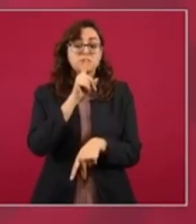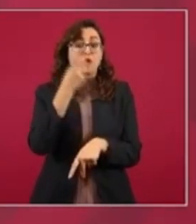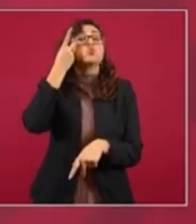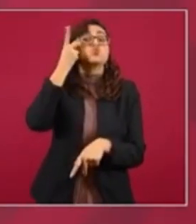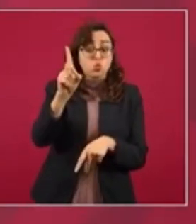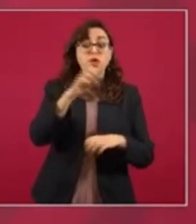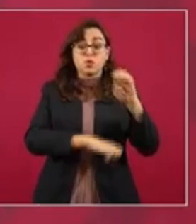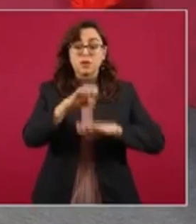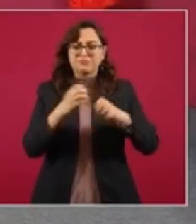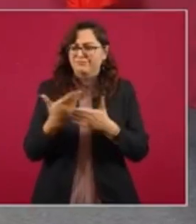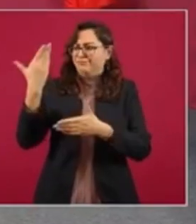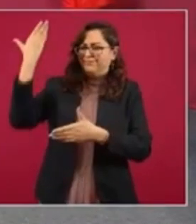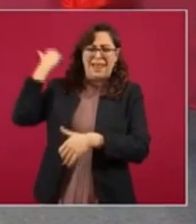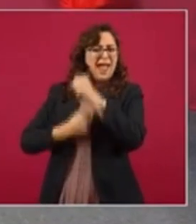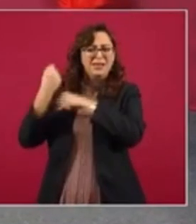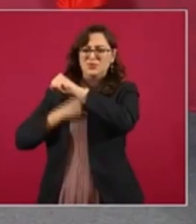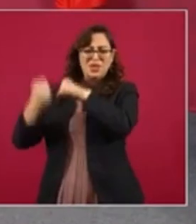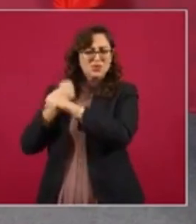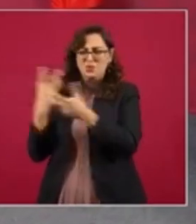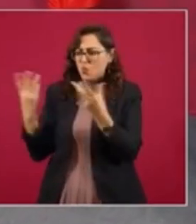contratando con Pemex de tiempo atrás,